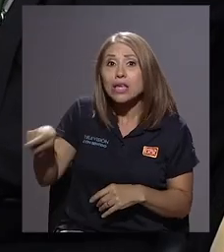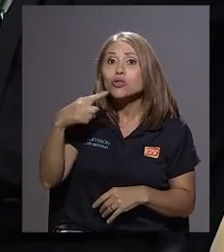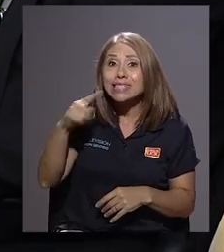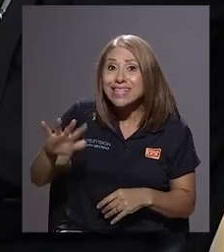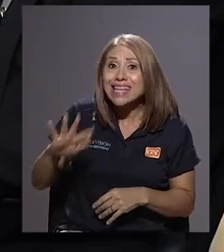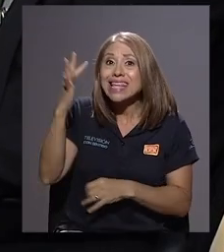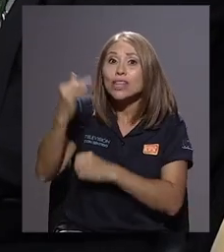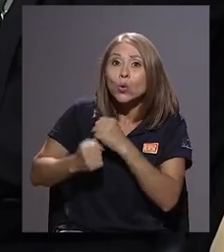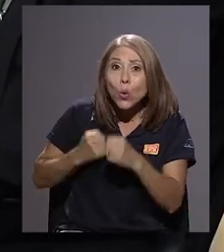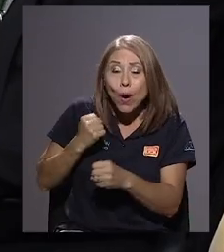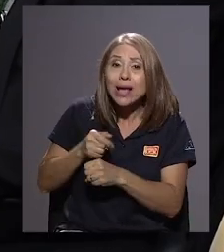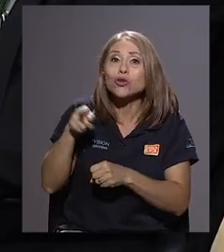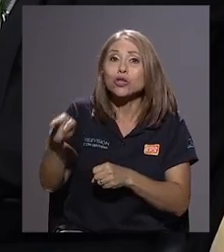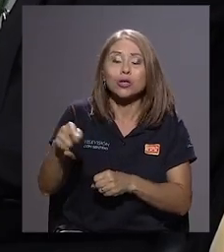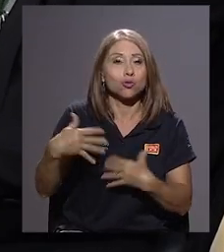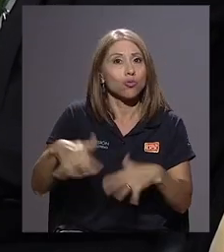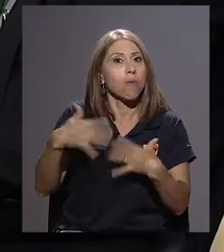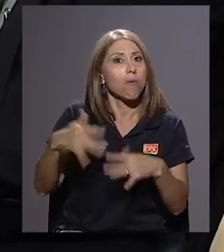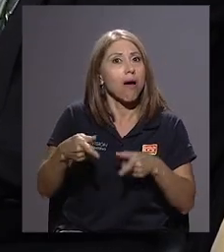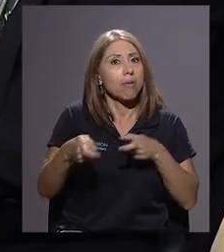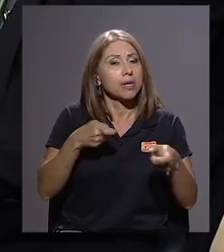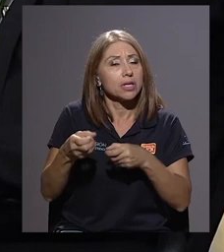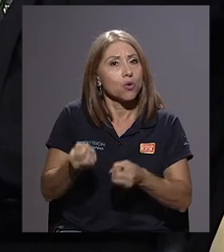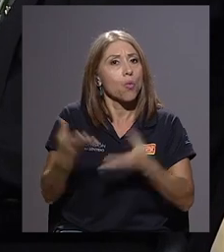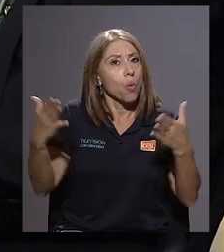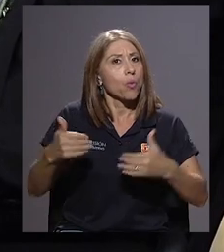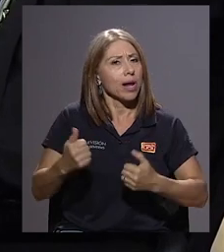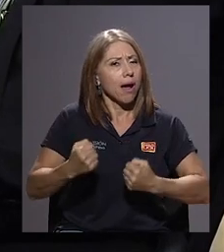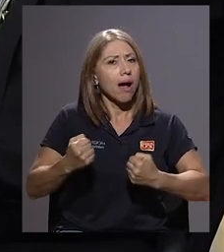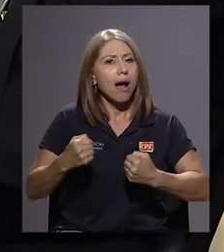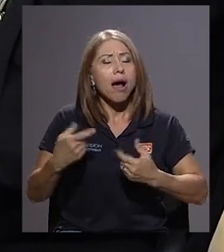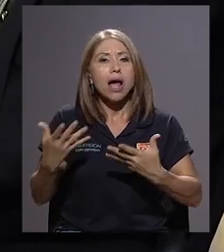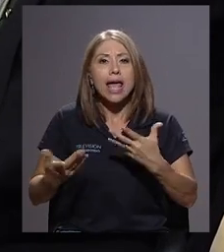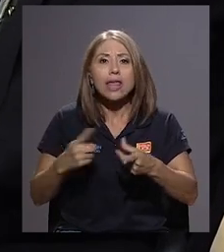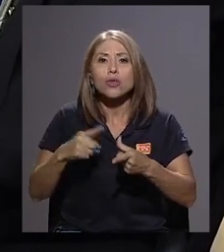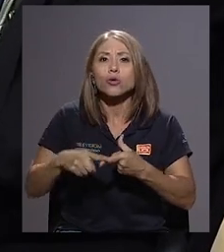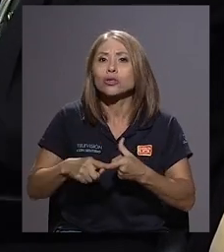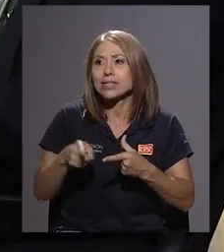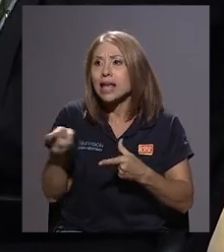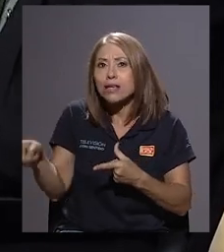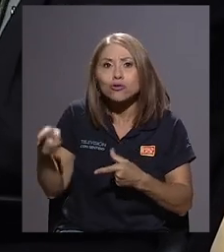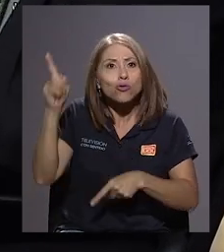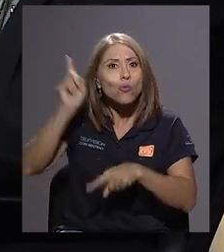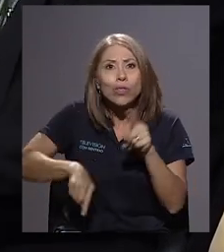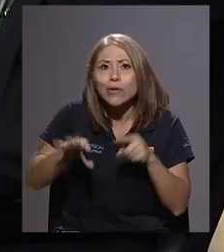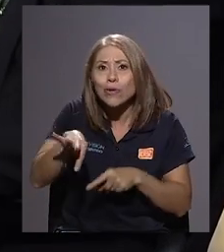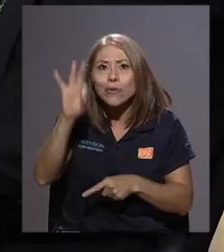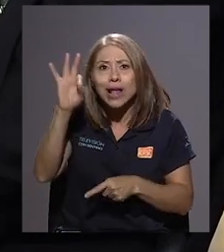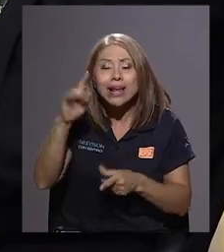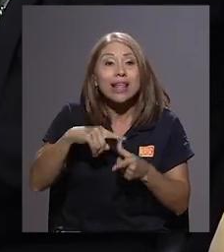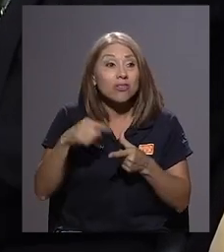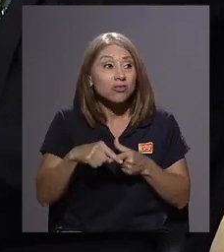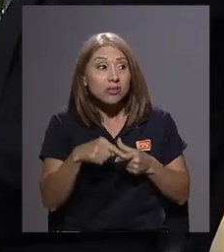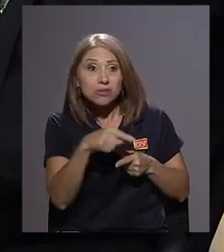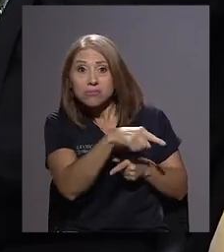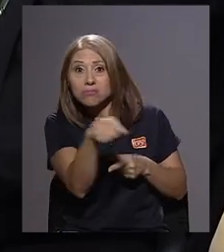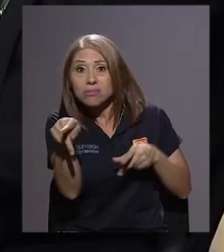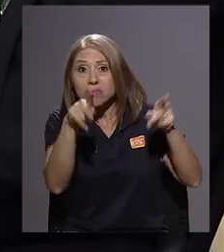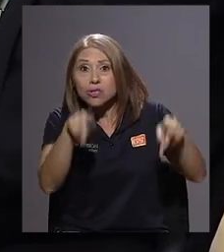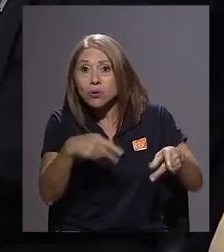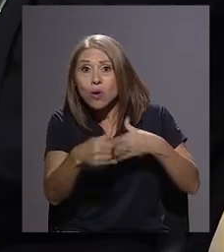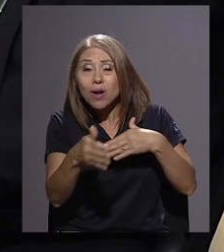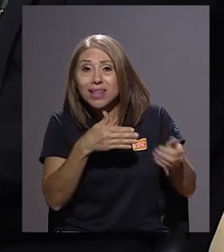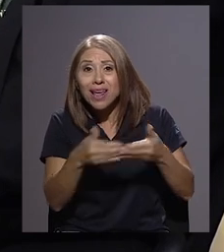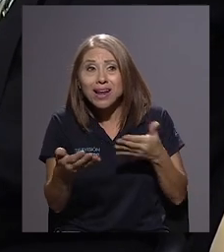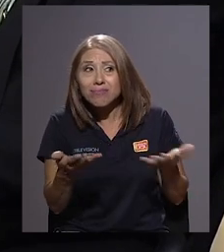ellos que son estudiantes de quinto año, que son campeones en administración pública, ahora que deberían estar así, ahora imagínate un ciudadano. Luego se van a tratar